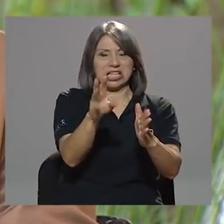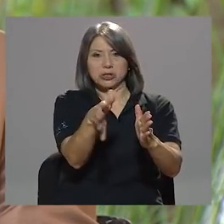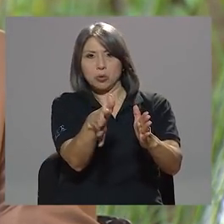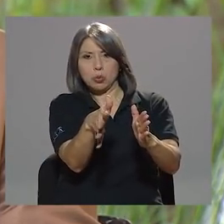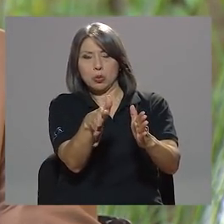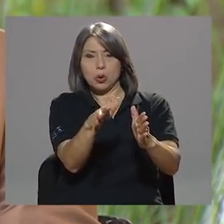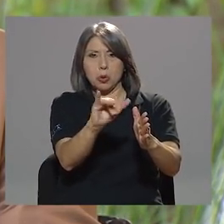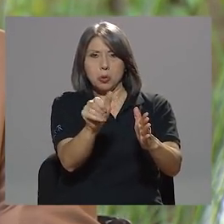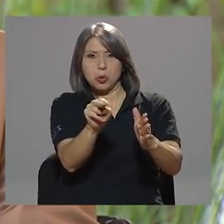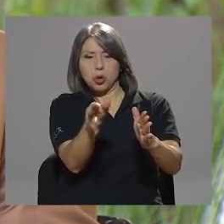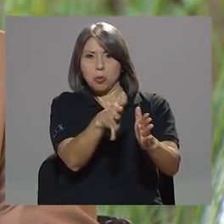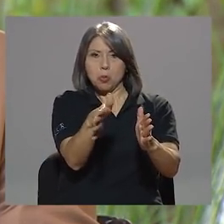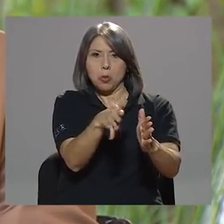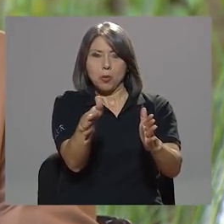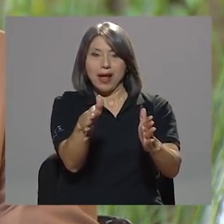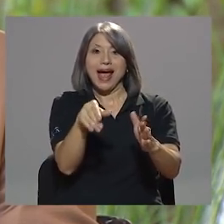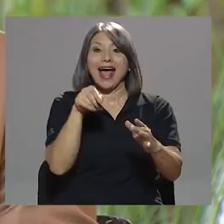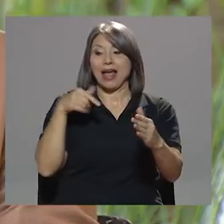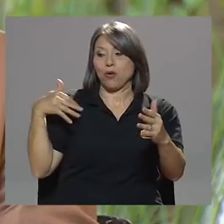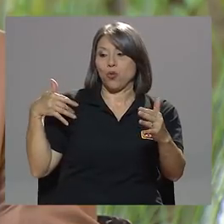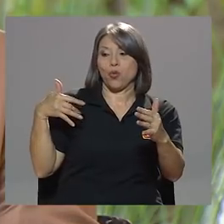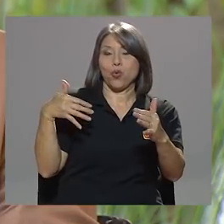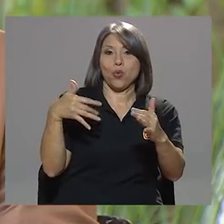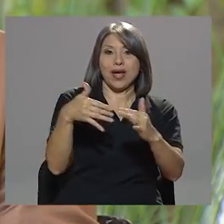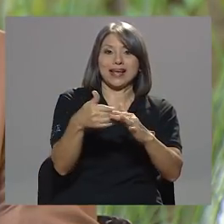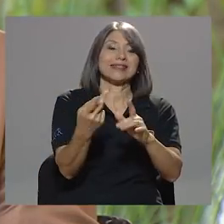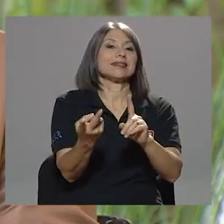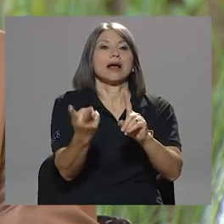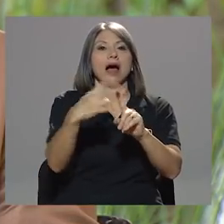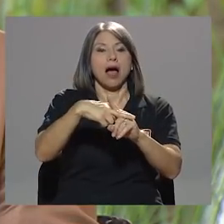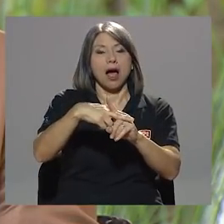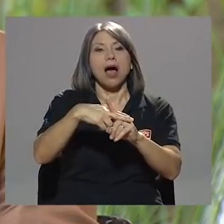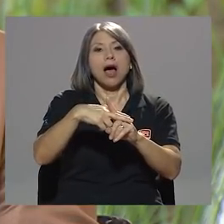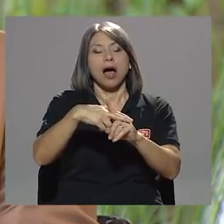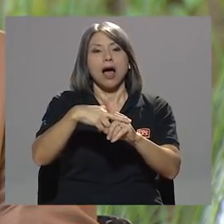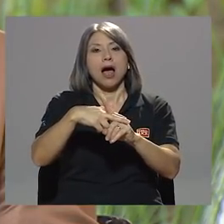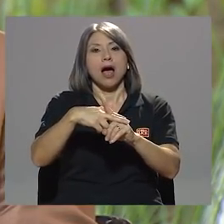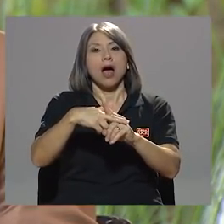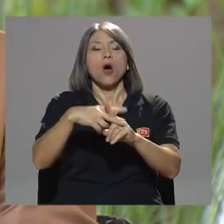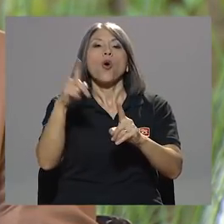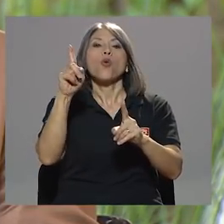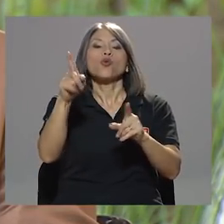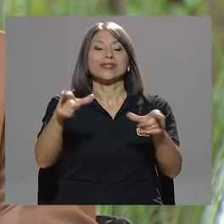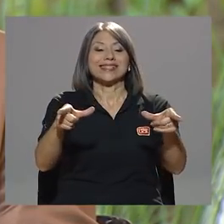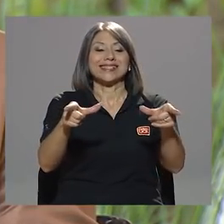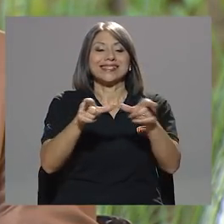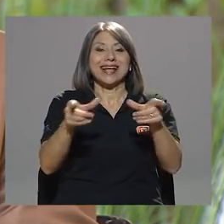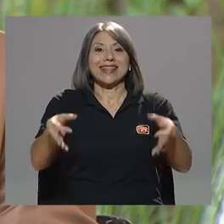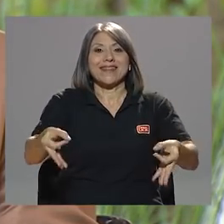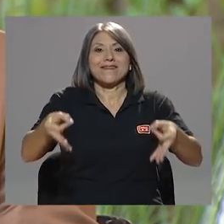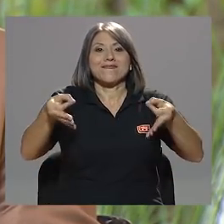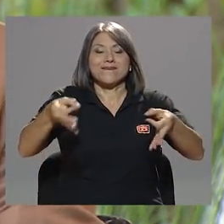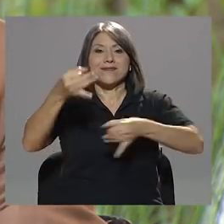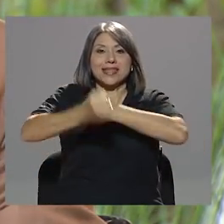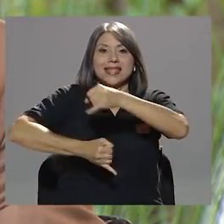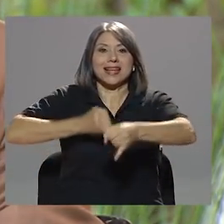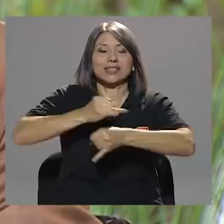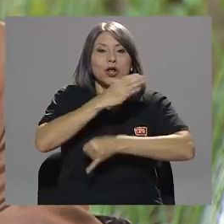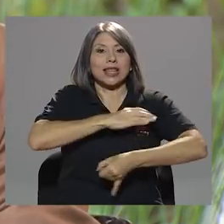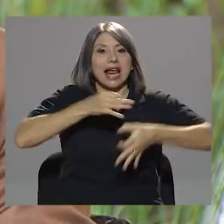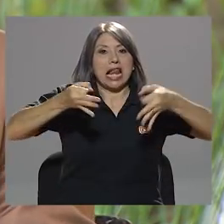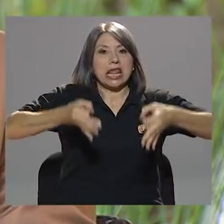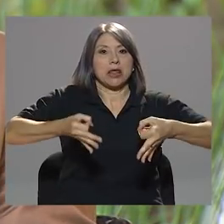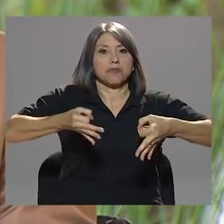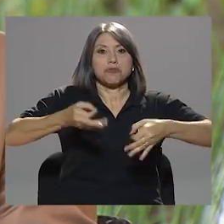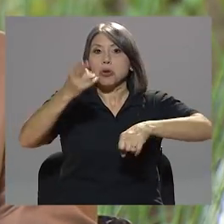2016, se aplicó un certificado internacional de calidad que era el